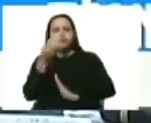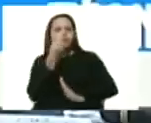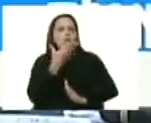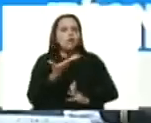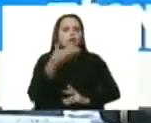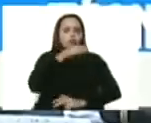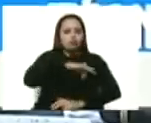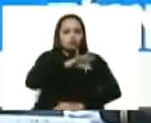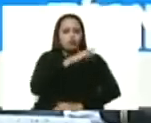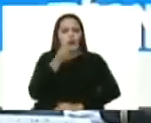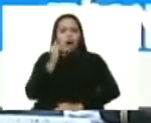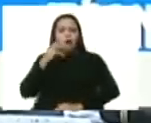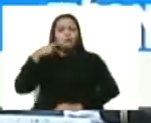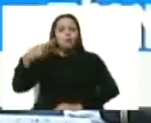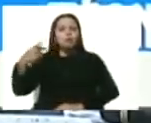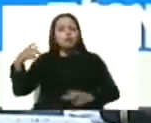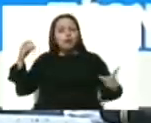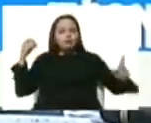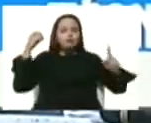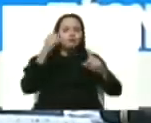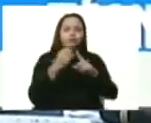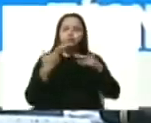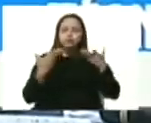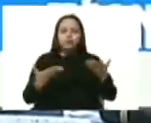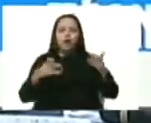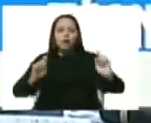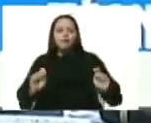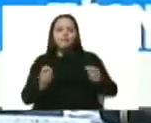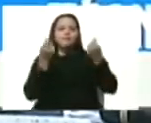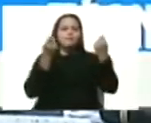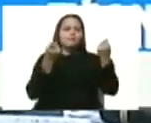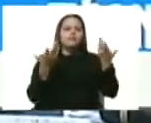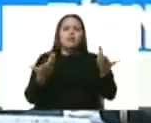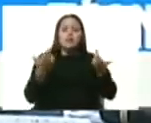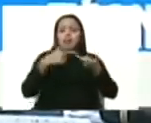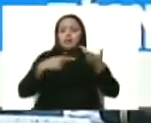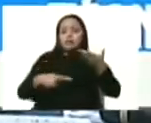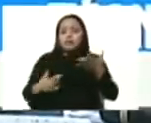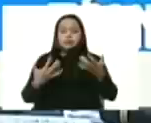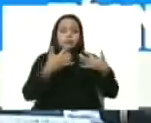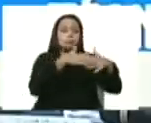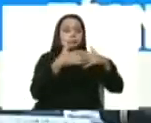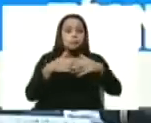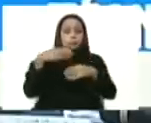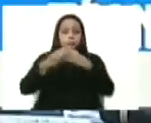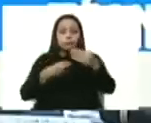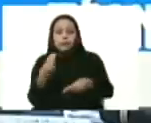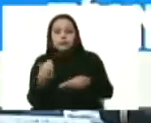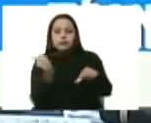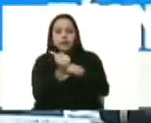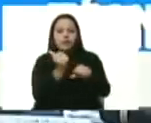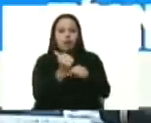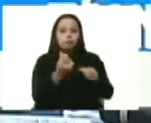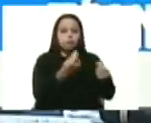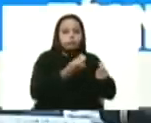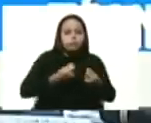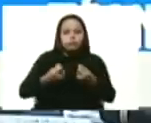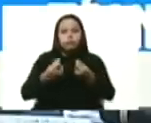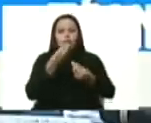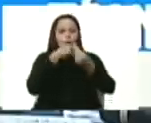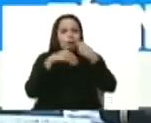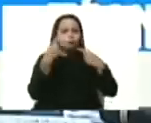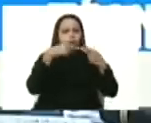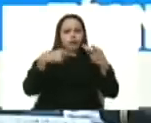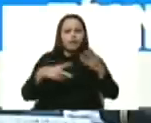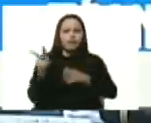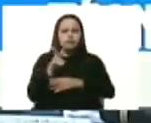hemos tenido una política dirigida a la recuperación de los sectores productivos en Venezuela. Que nada nos detenga,